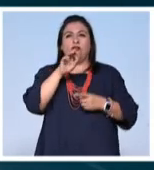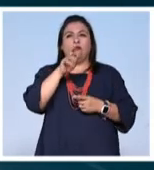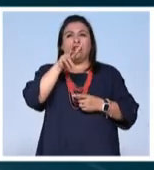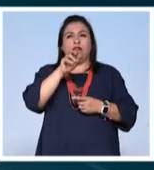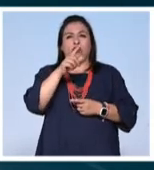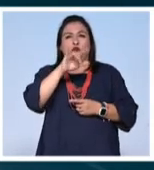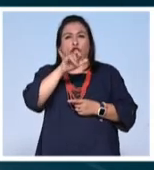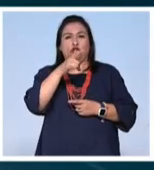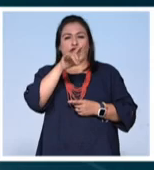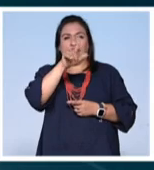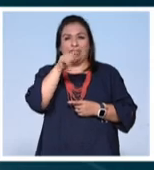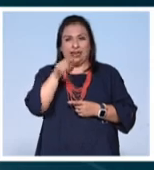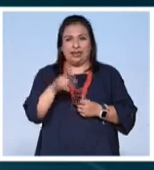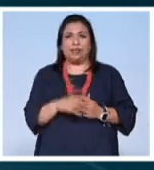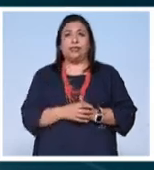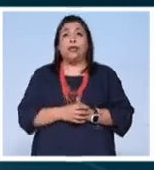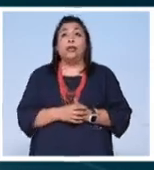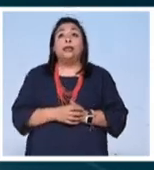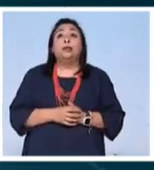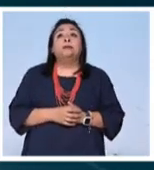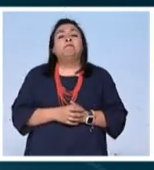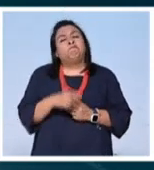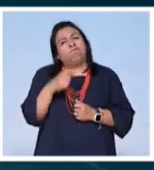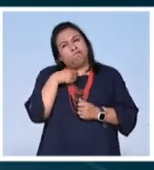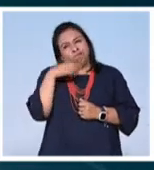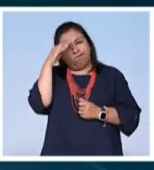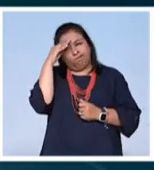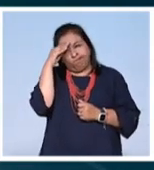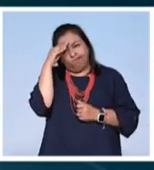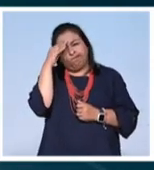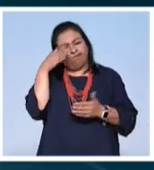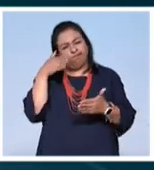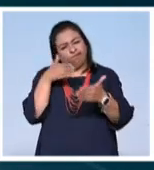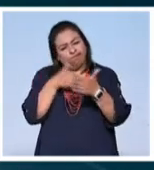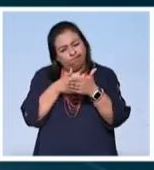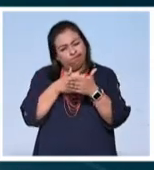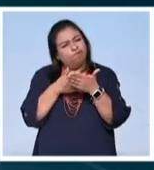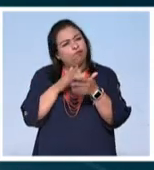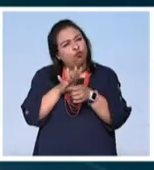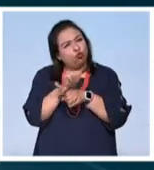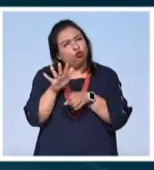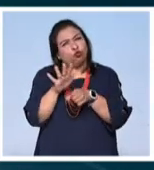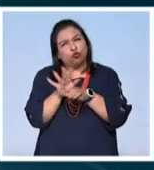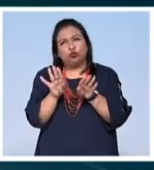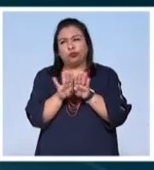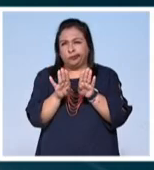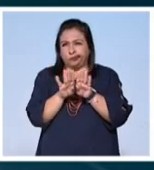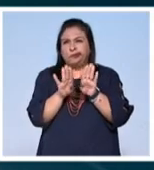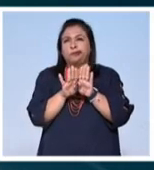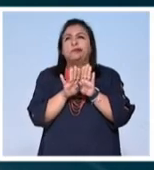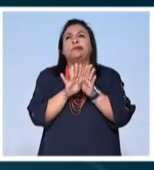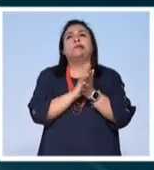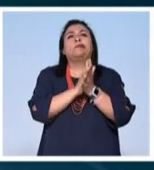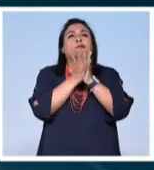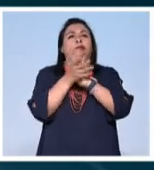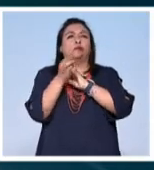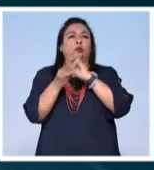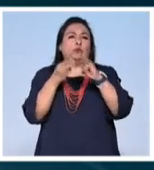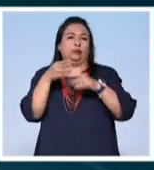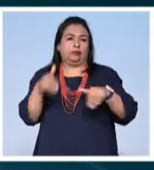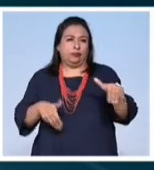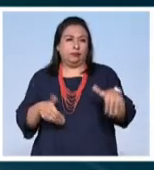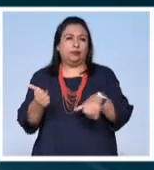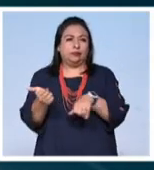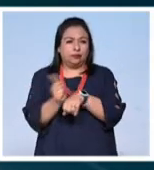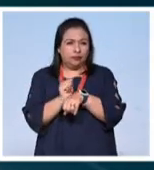González Mello Pensando en cuál sería el límite de esto digamos lo llevamos al mundo del teatro